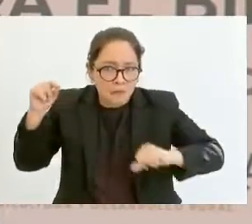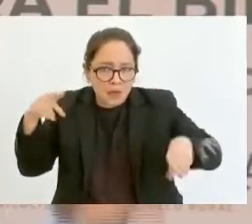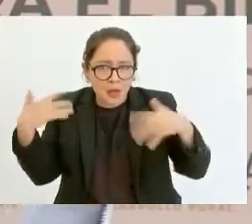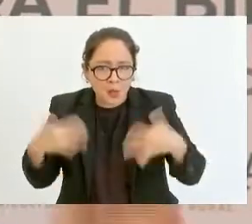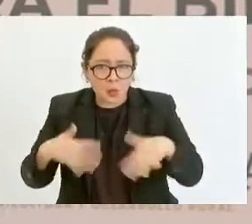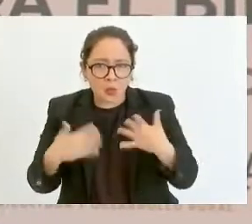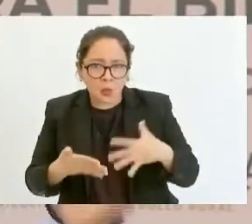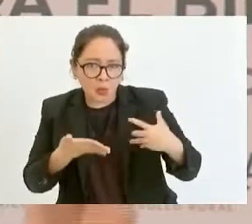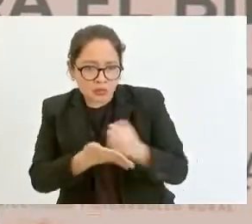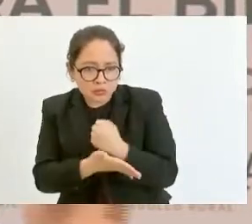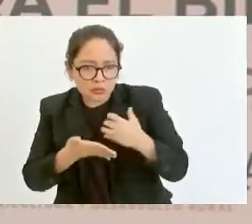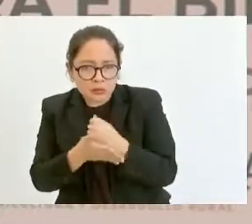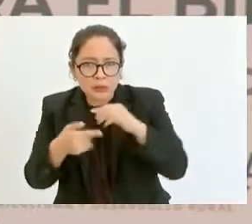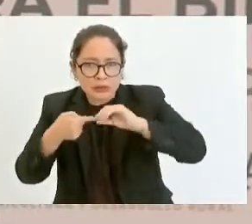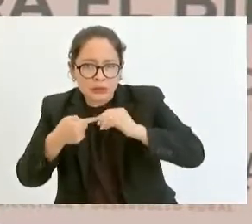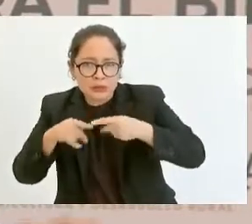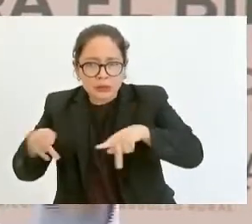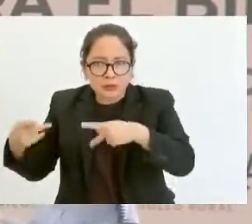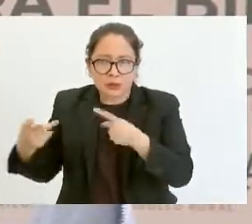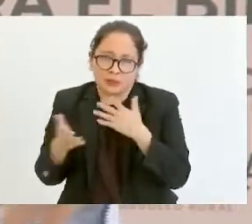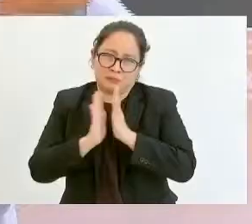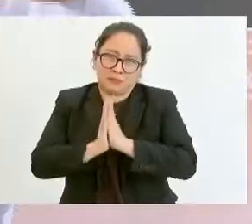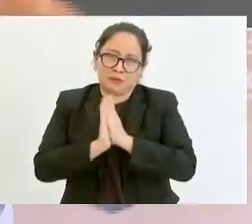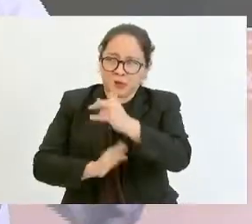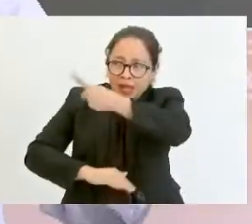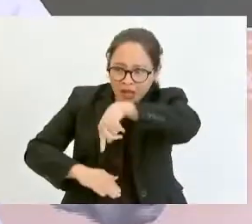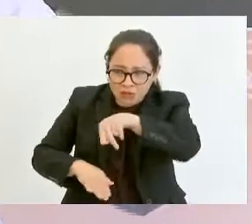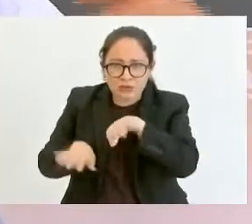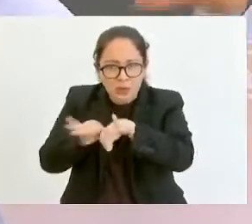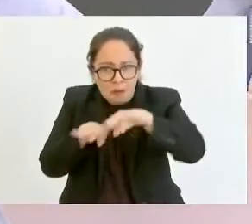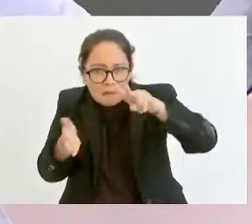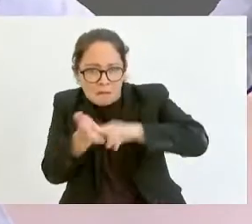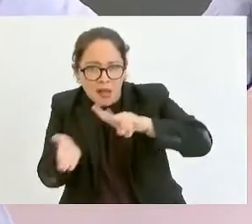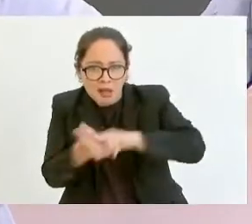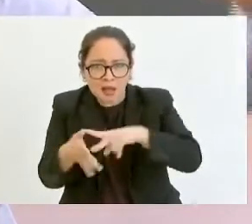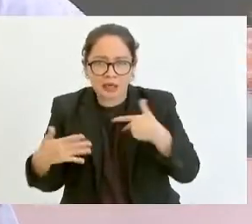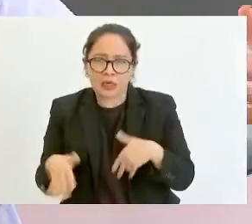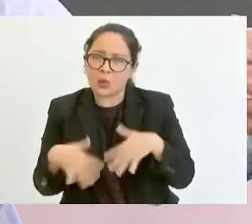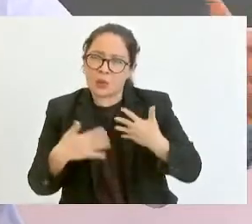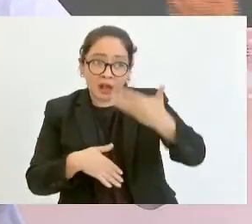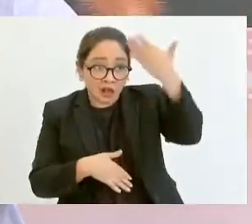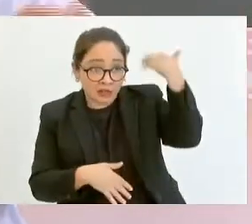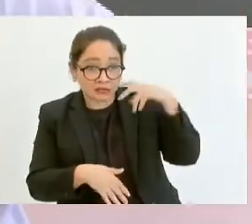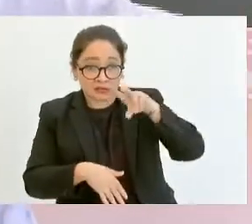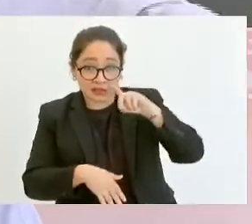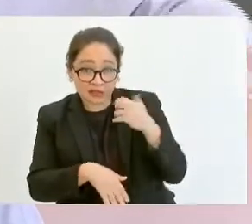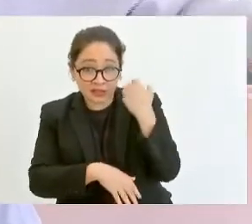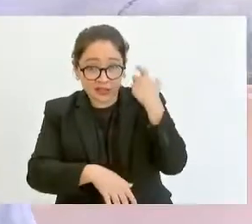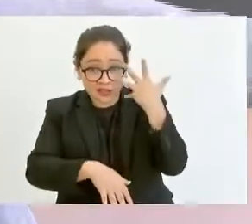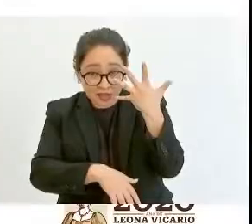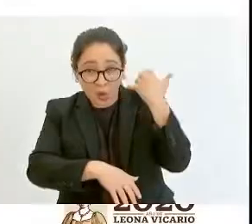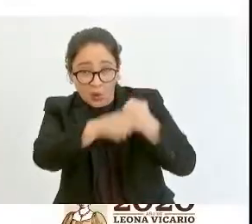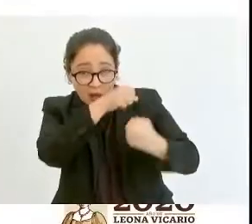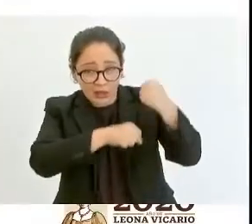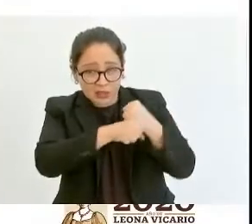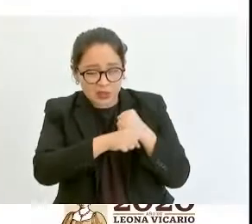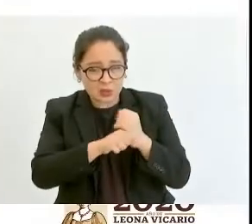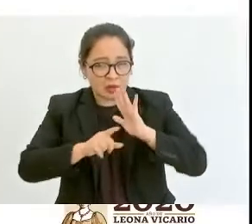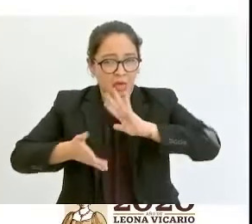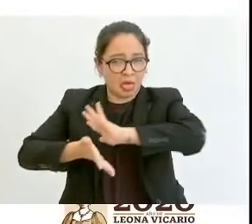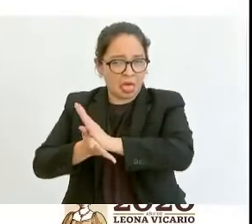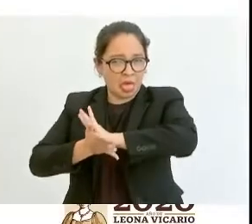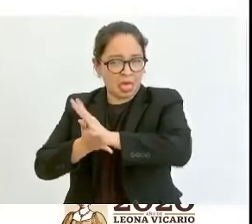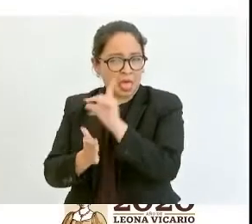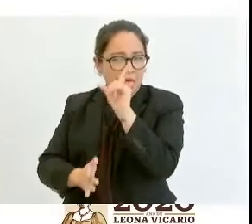mentira, una falacia que no sean productivos y han sobrevivido a más de 35 años de neoliberalismo marginados y sin